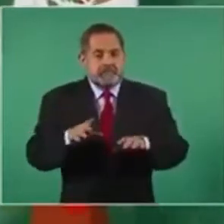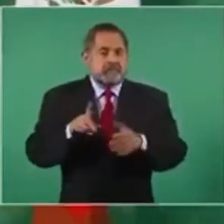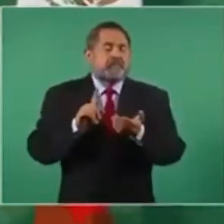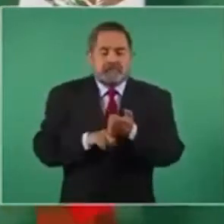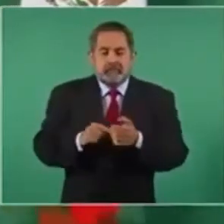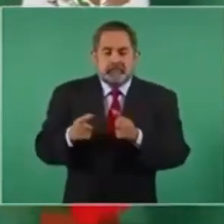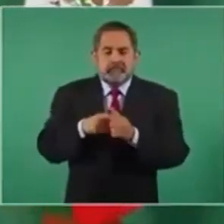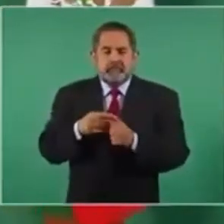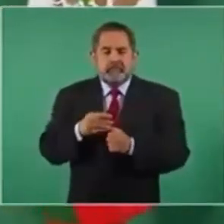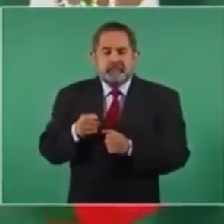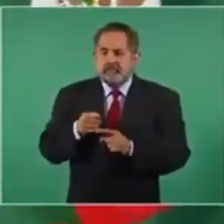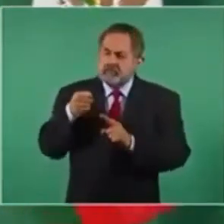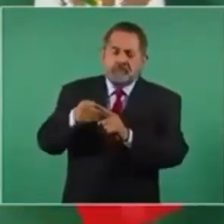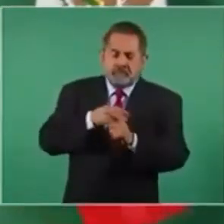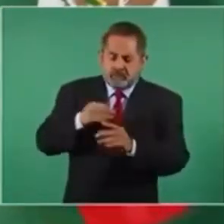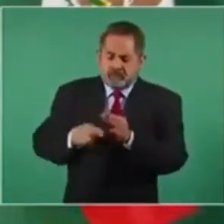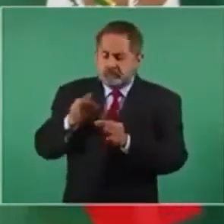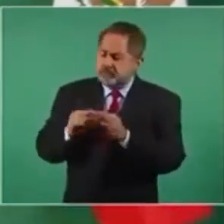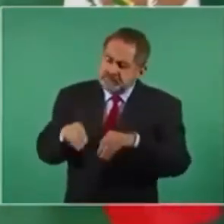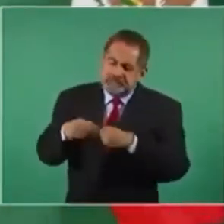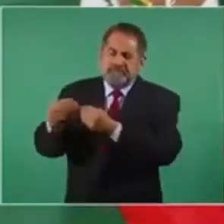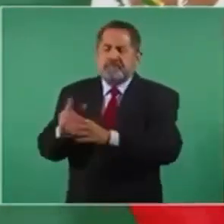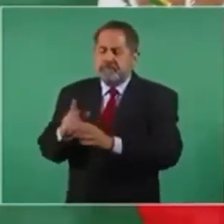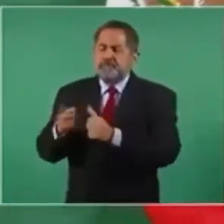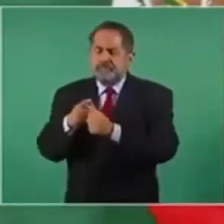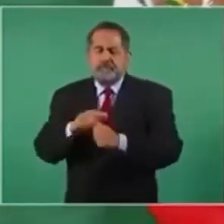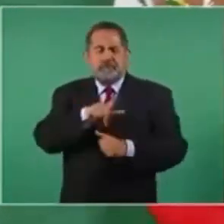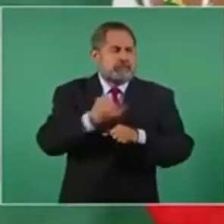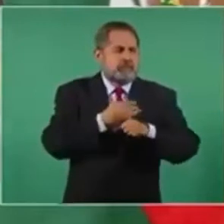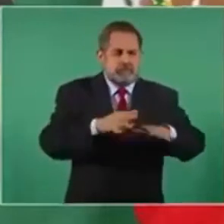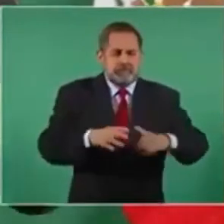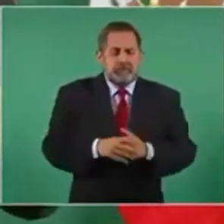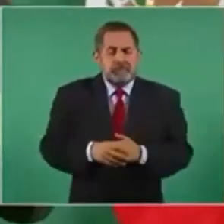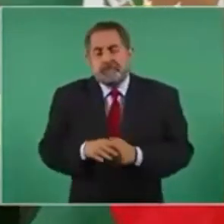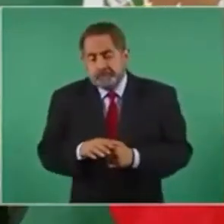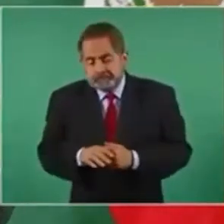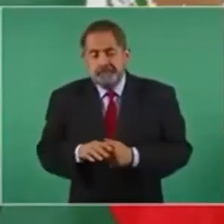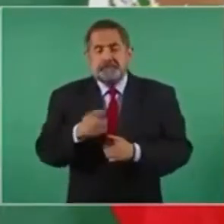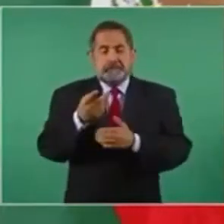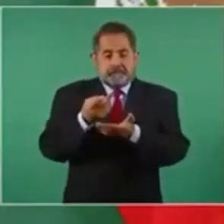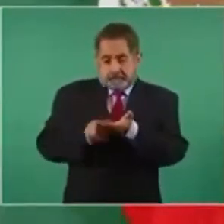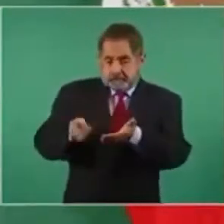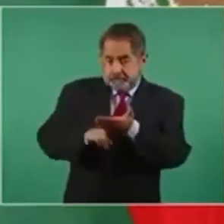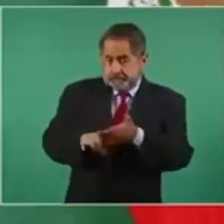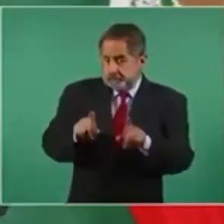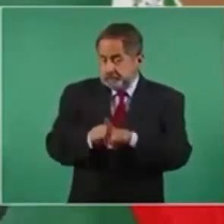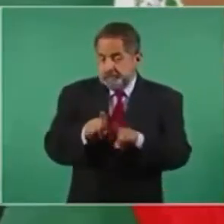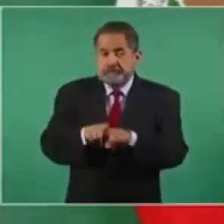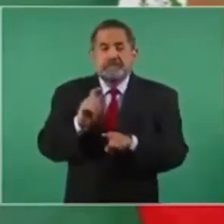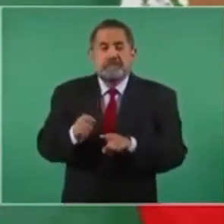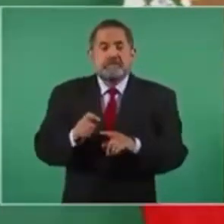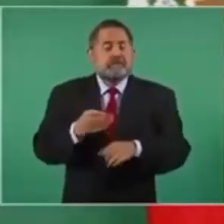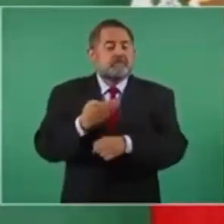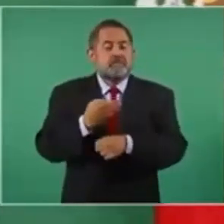Haití, para López Obrador, va más allá de las dificultades para la entrega de la ayuda humanitaria. Una de las aristas más complicadas